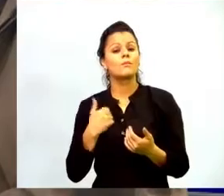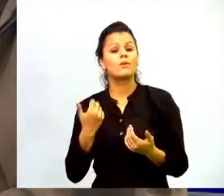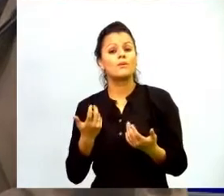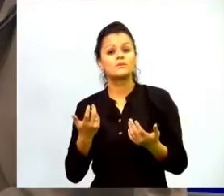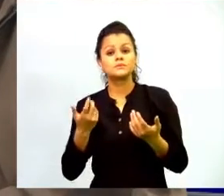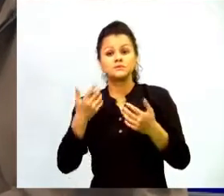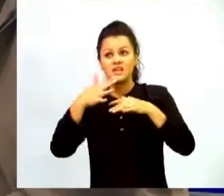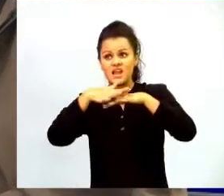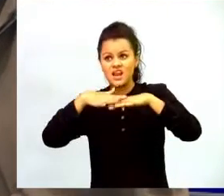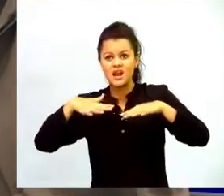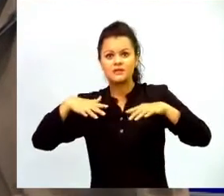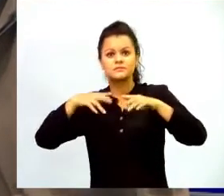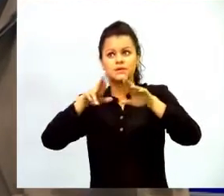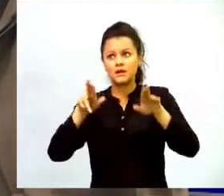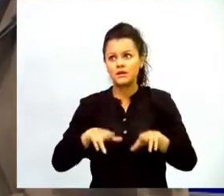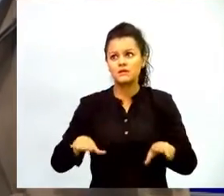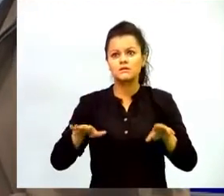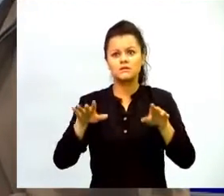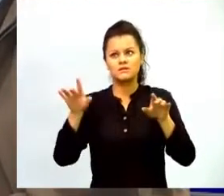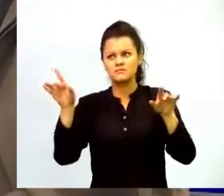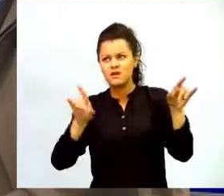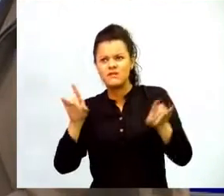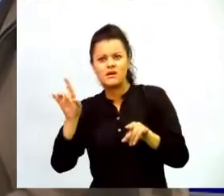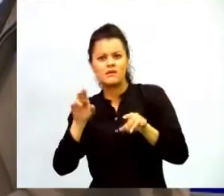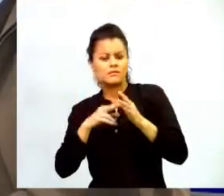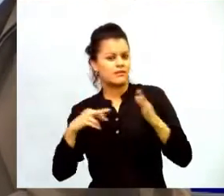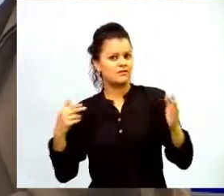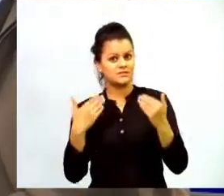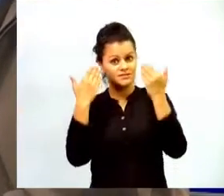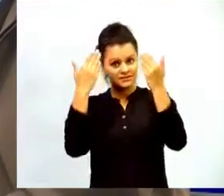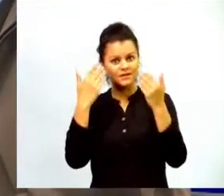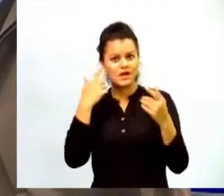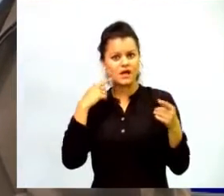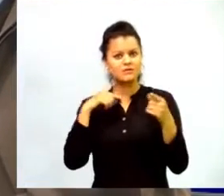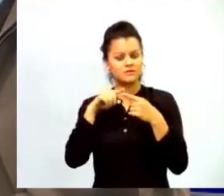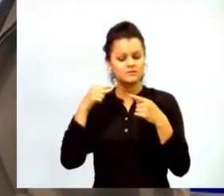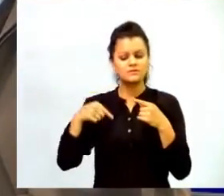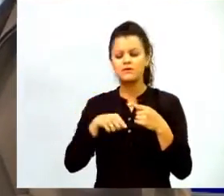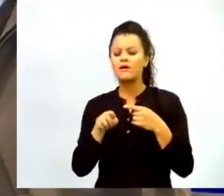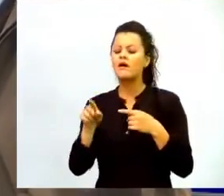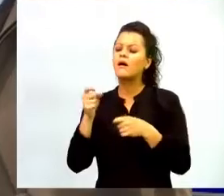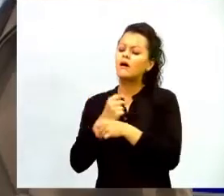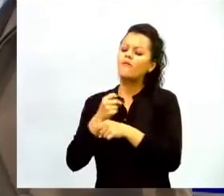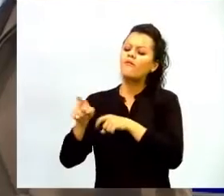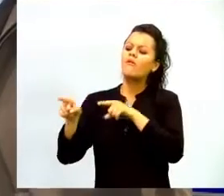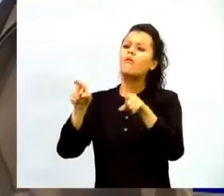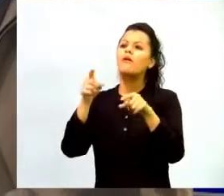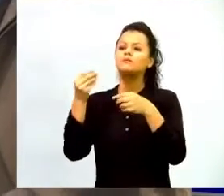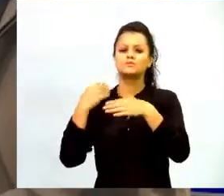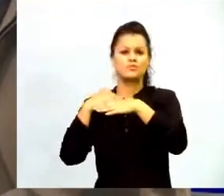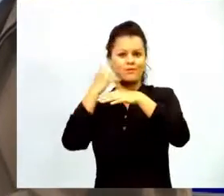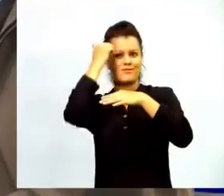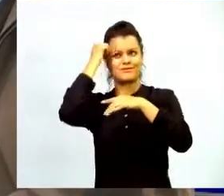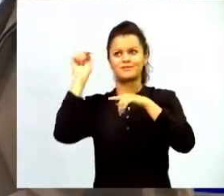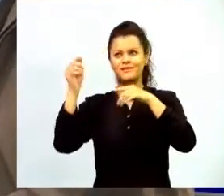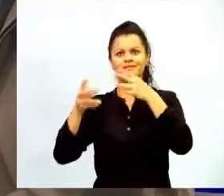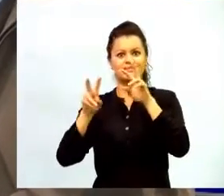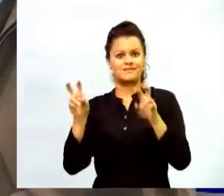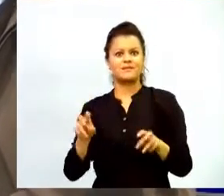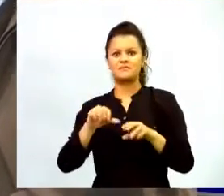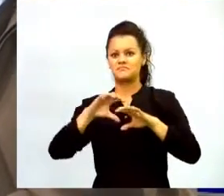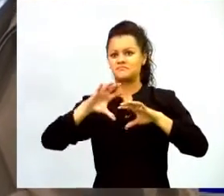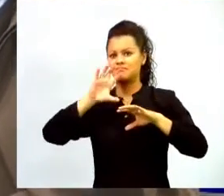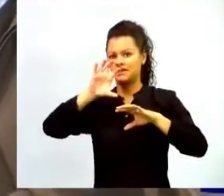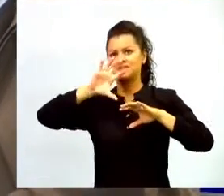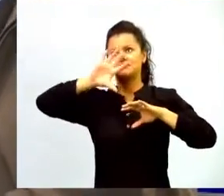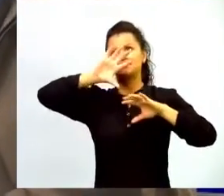redes y que las tecnologías nos permiten para rastrear esos trabajos que están haciendo colegas sobre estos temas en otros lugares del país que me